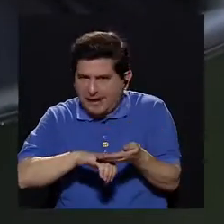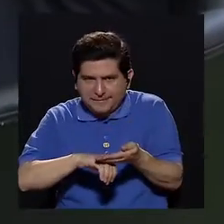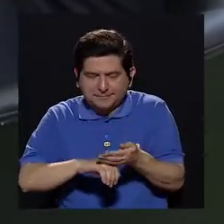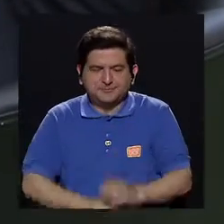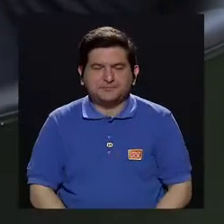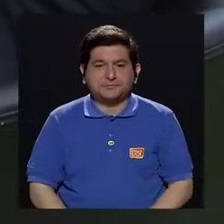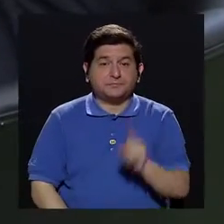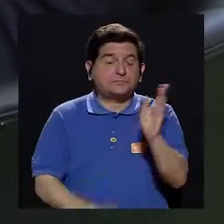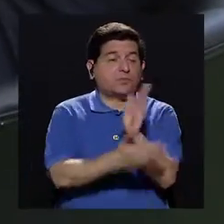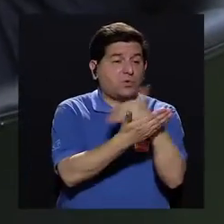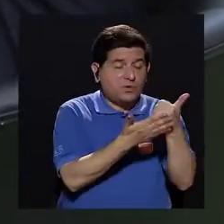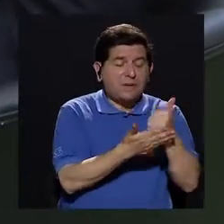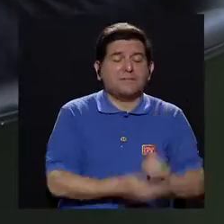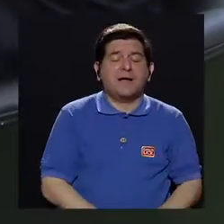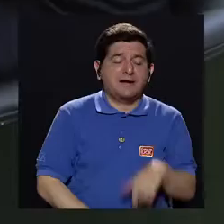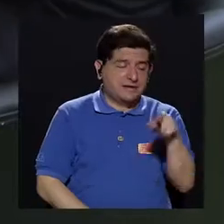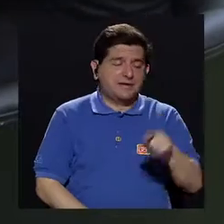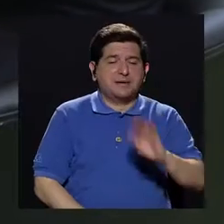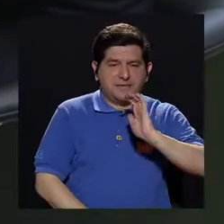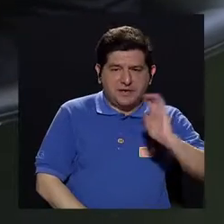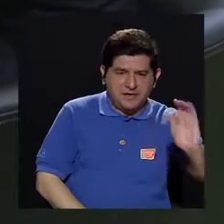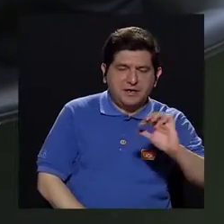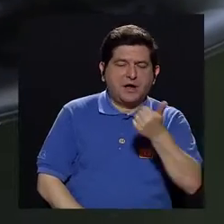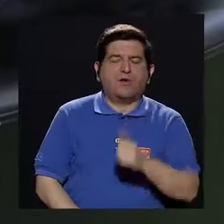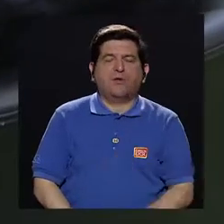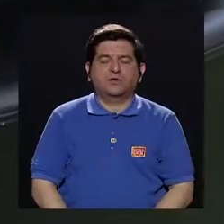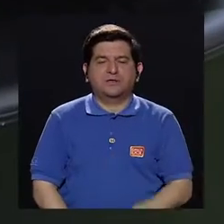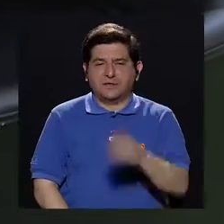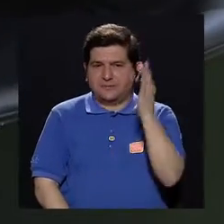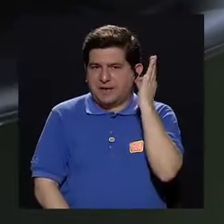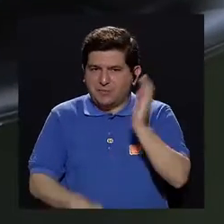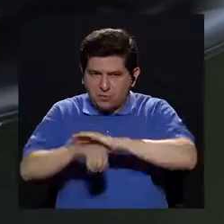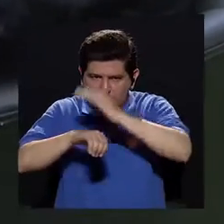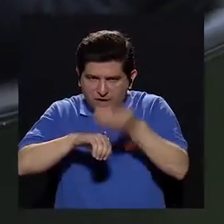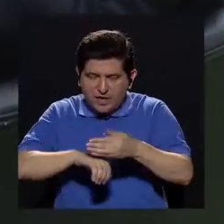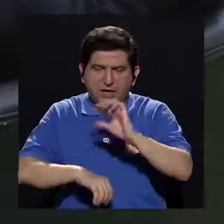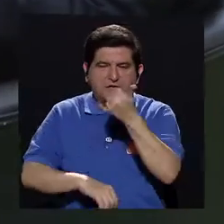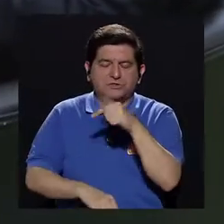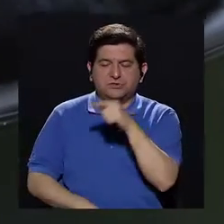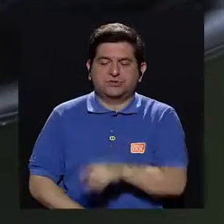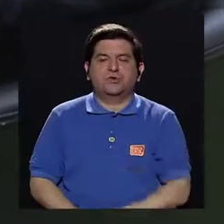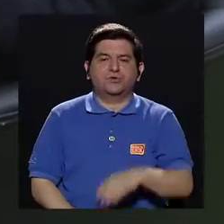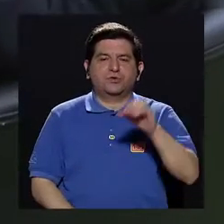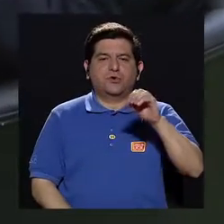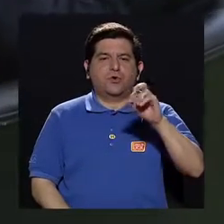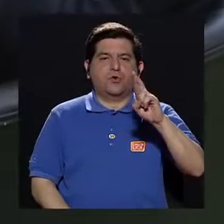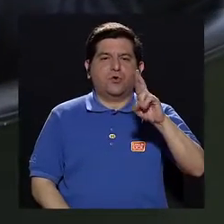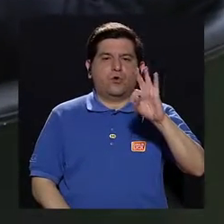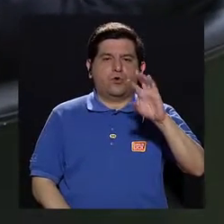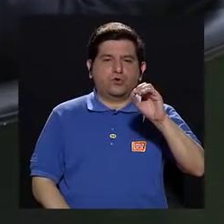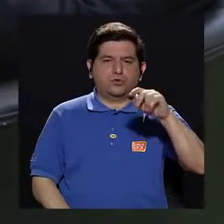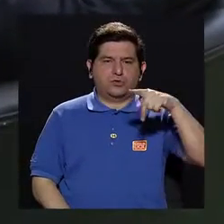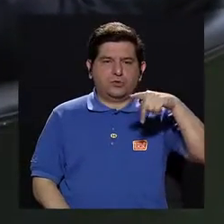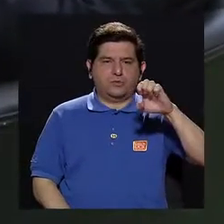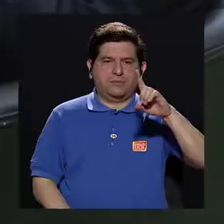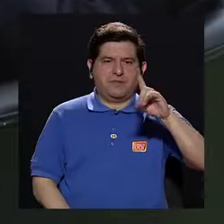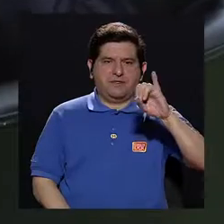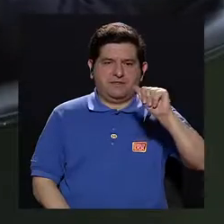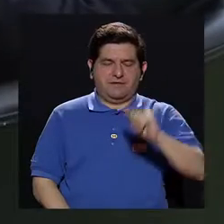resto. Entonces, hay una sección de pediatría, una sección de ginecostetricia, y otra sección de ortopedia. Así es como está organizada.